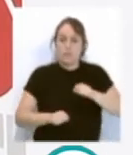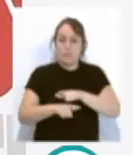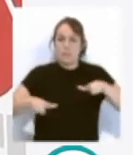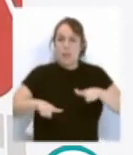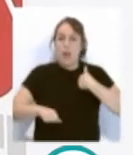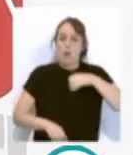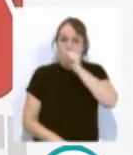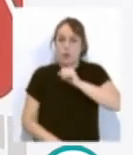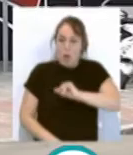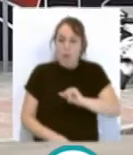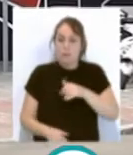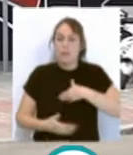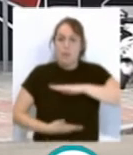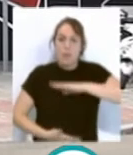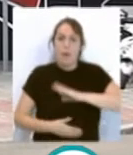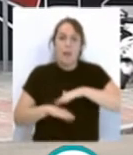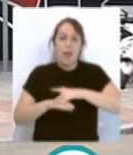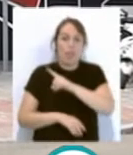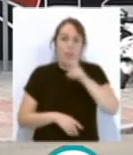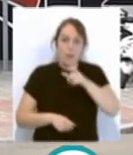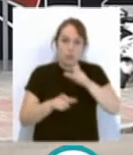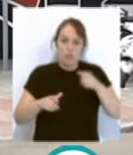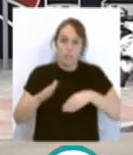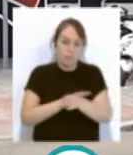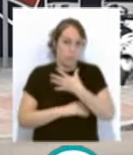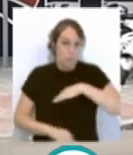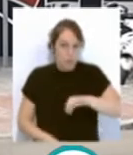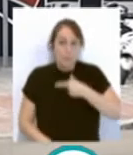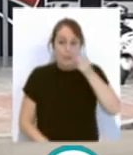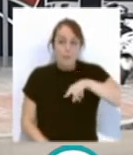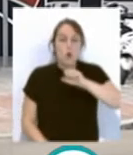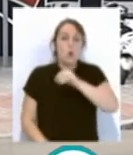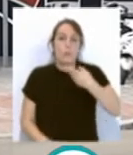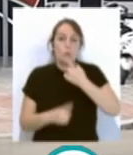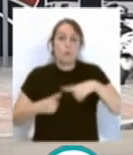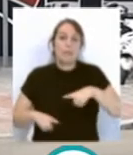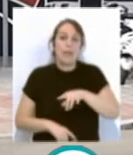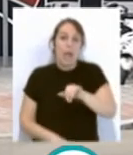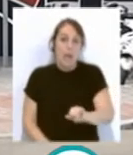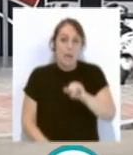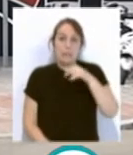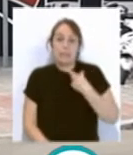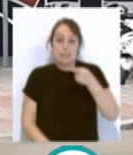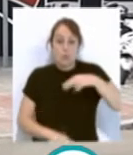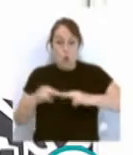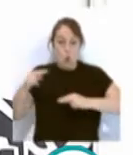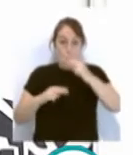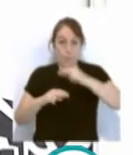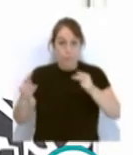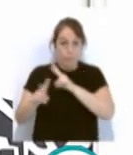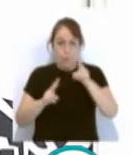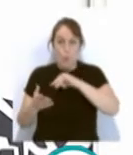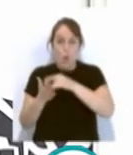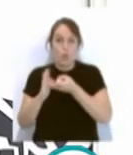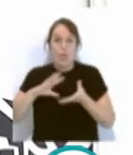de conciertos con capacidad para un centenar de personas y también con un club de música. Estas obras, que responden a un proyecto